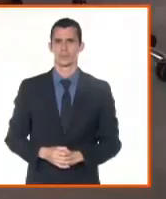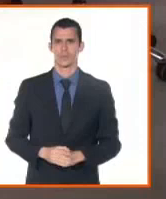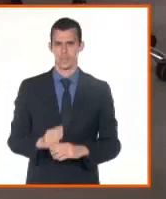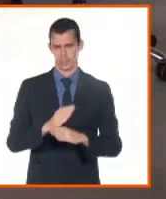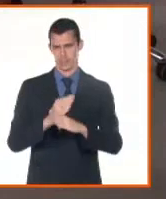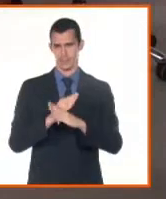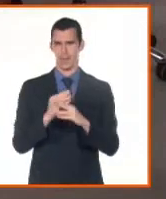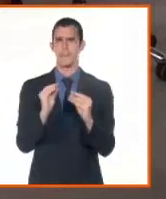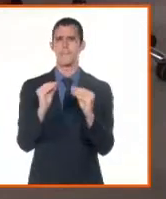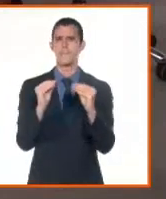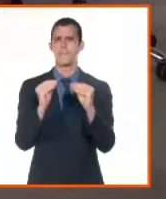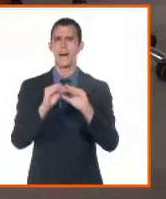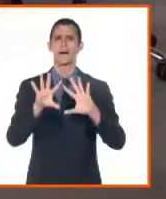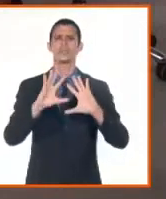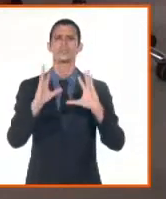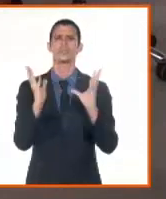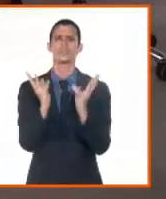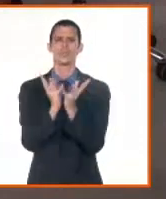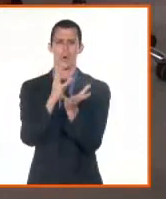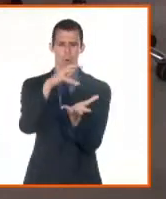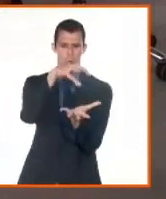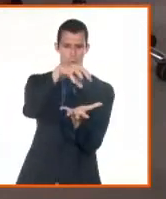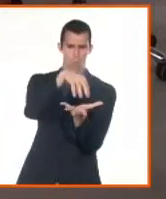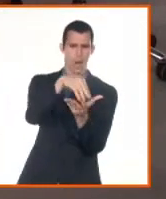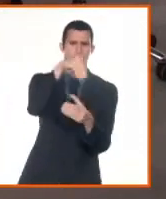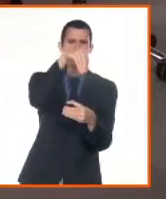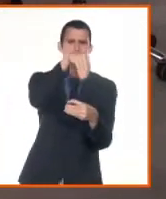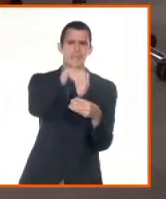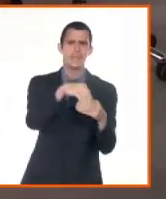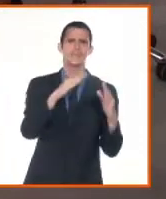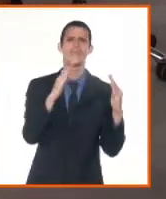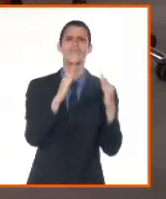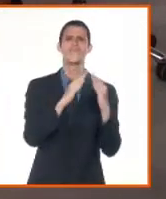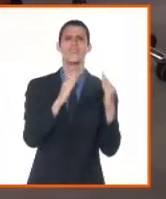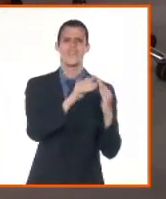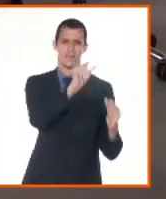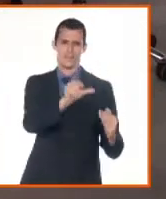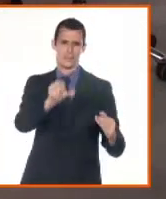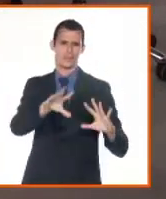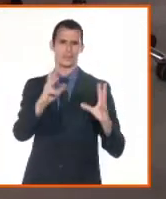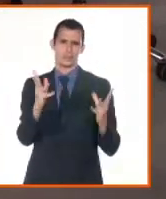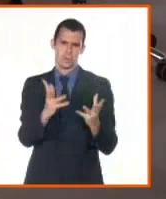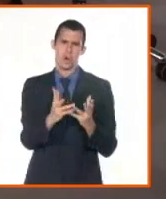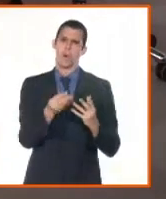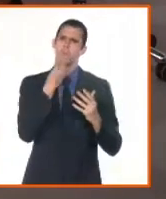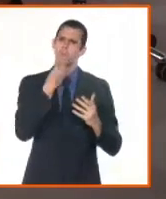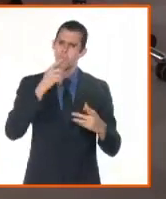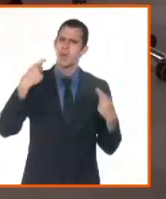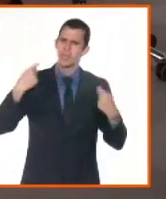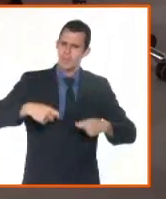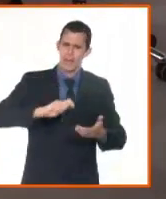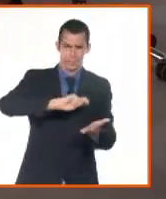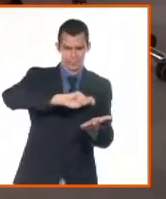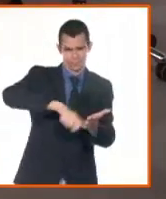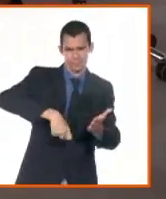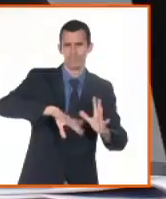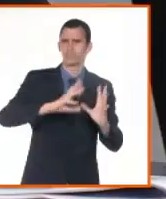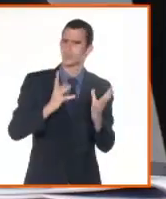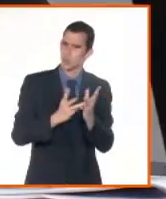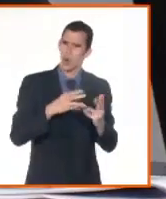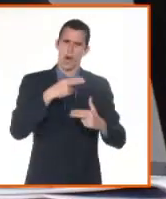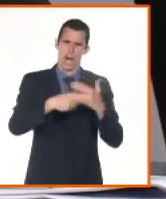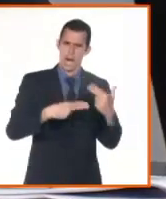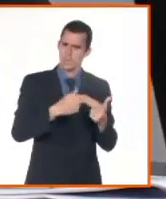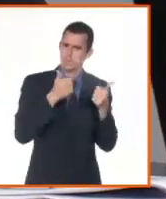pueda considerar como un mero trámite, como un obstáculo que